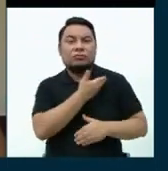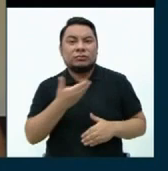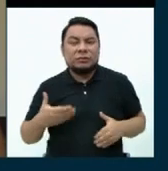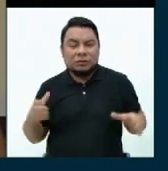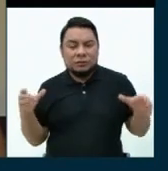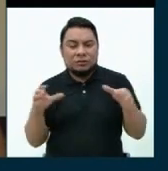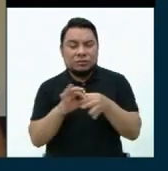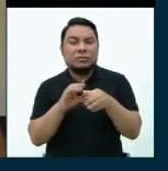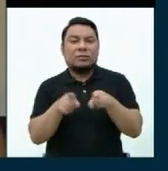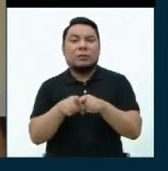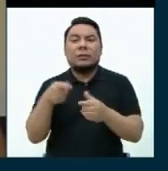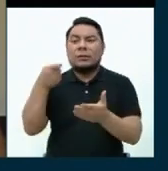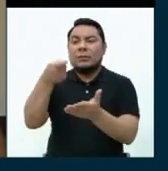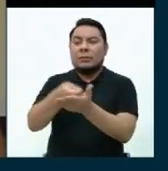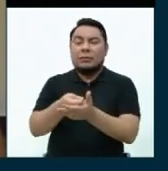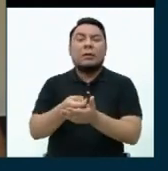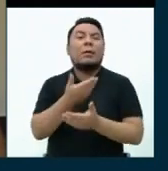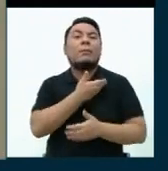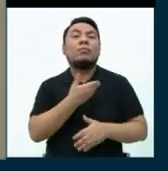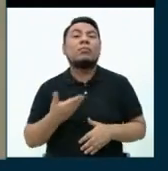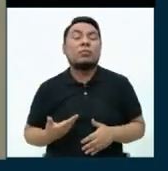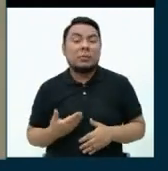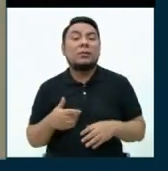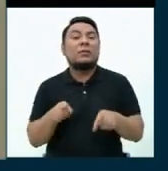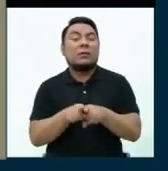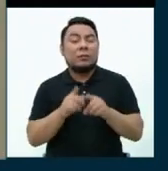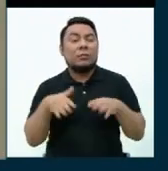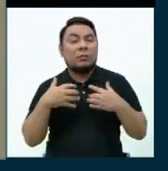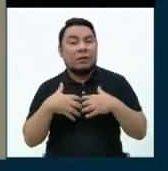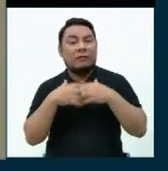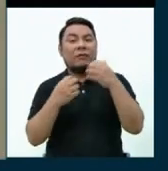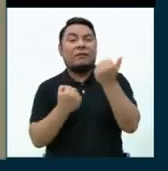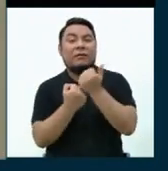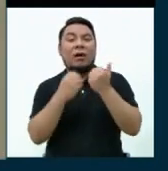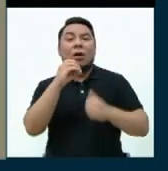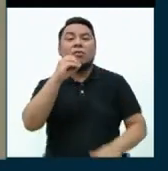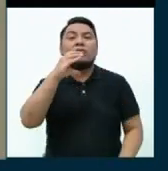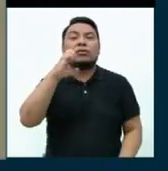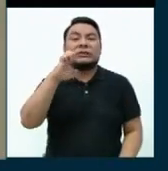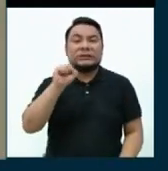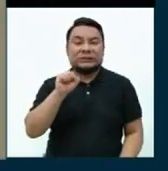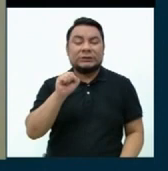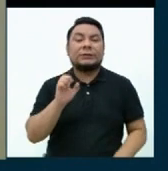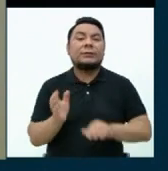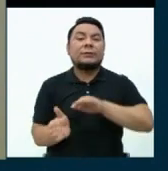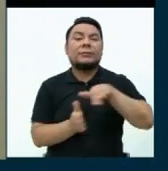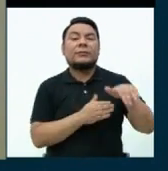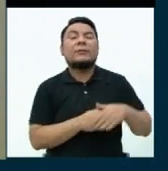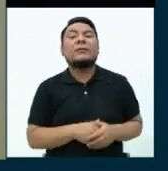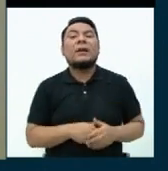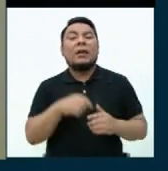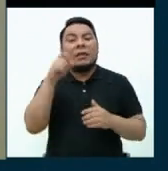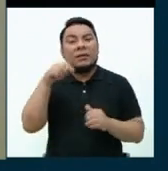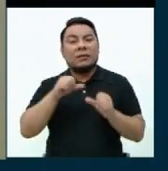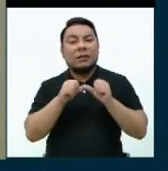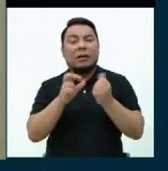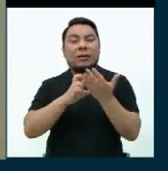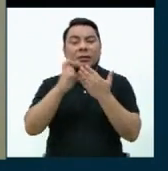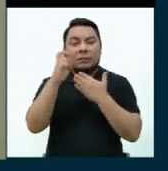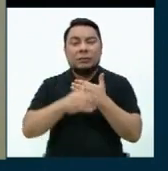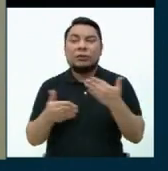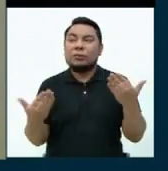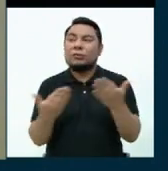también como en las inversiones públicas. Por eso también se debe de fortalecer a la OCE. Debemos de seguir y continuar con el Plan Nacional de